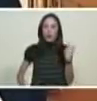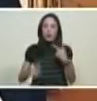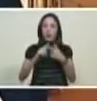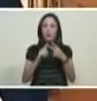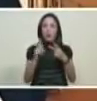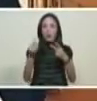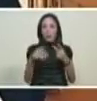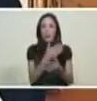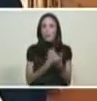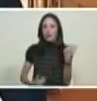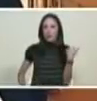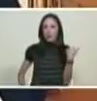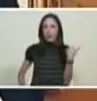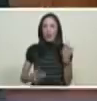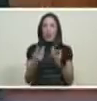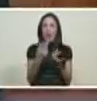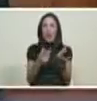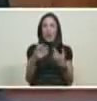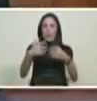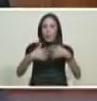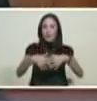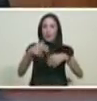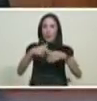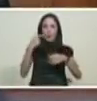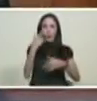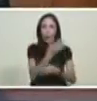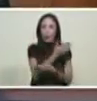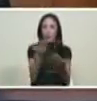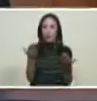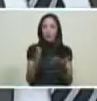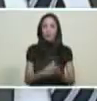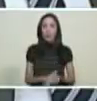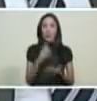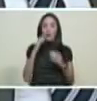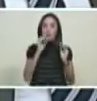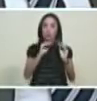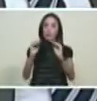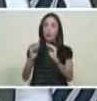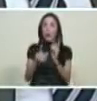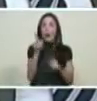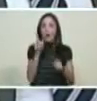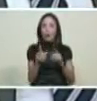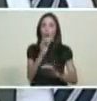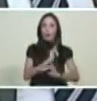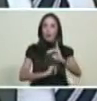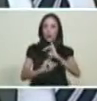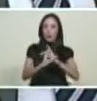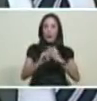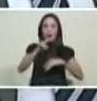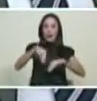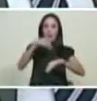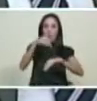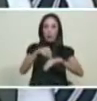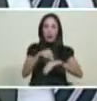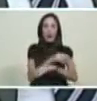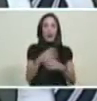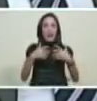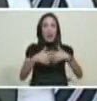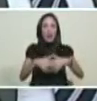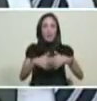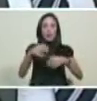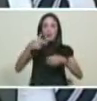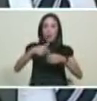de PDVSA yo le hago un llamado a todos los inversionistas nacionales y a todas las empresas